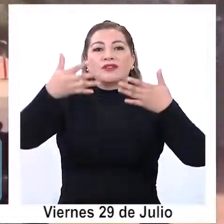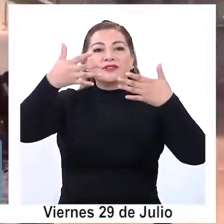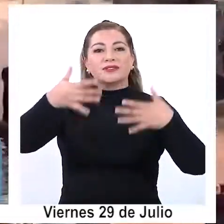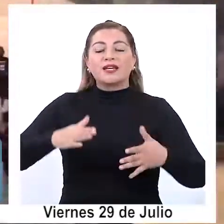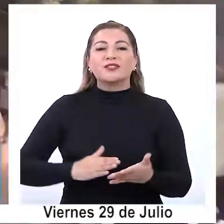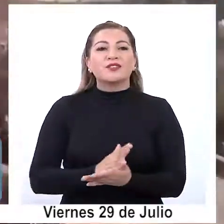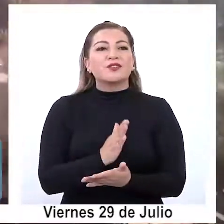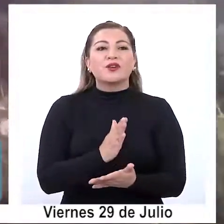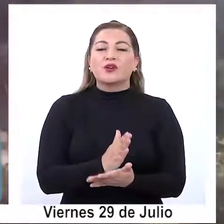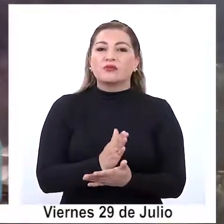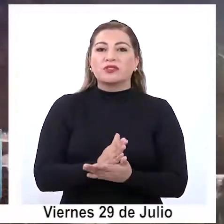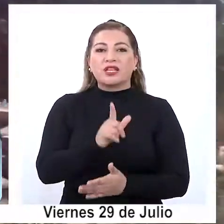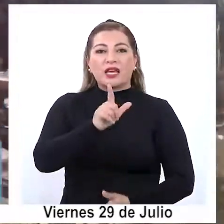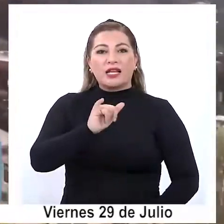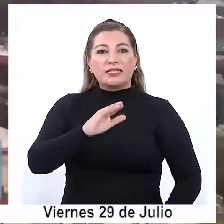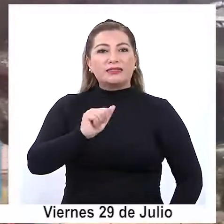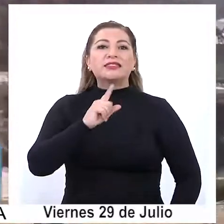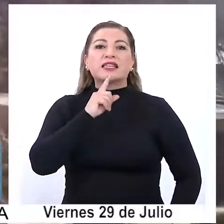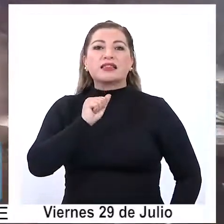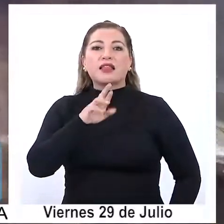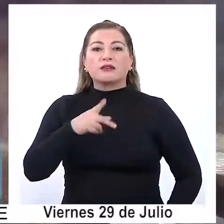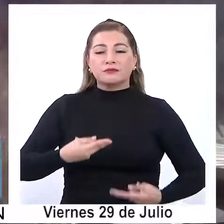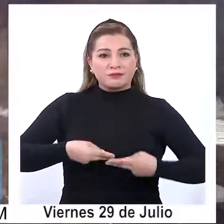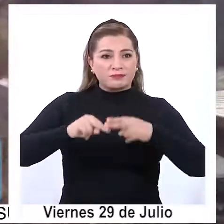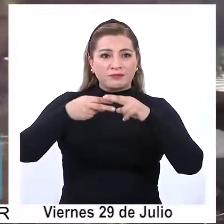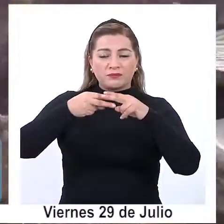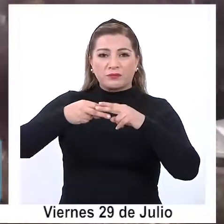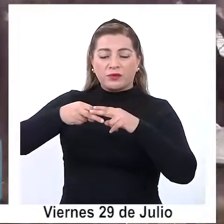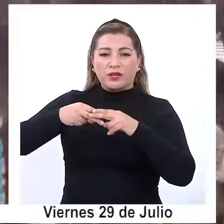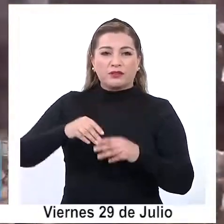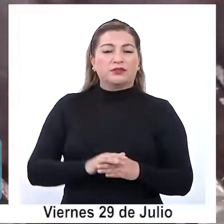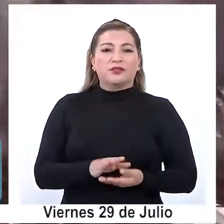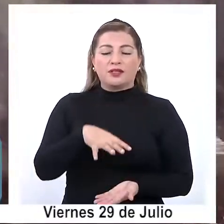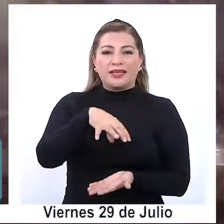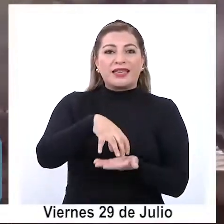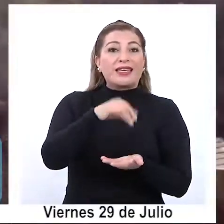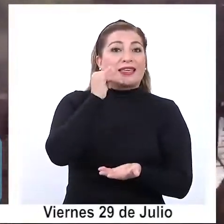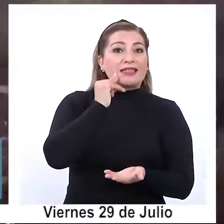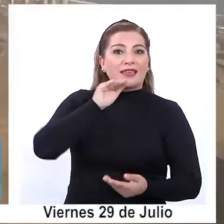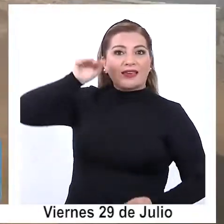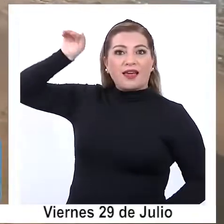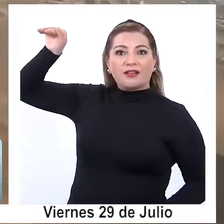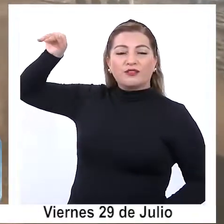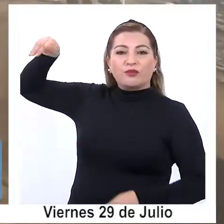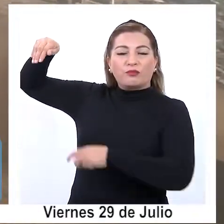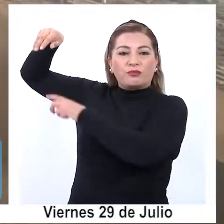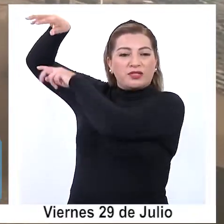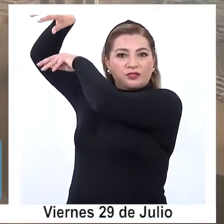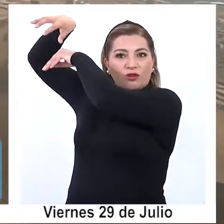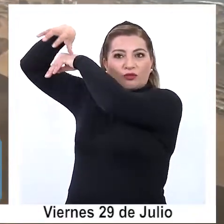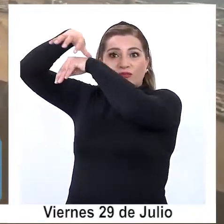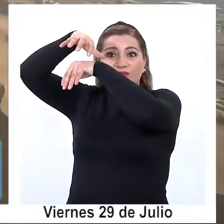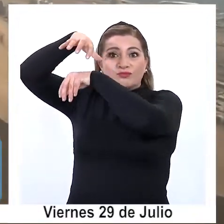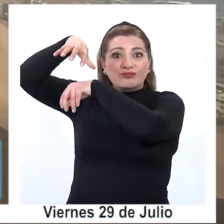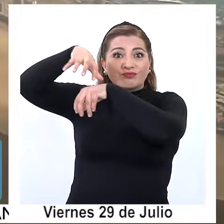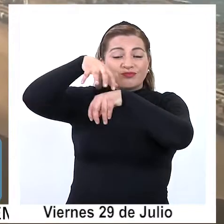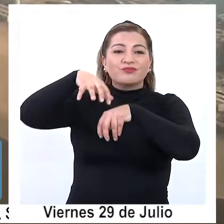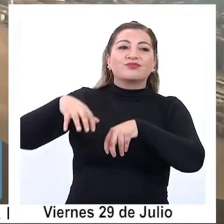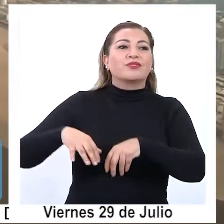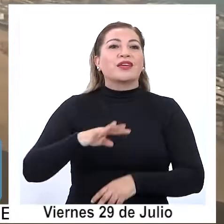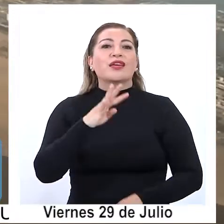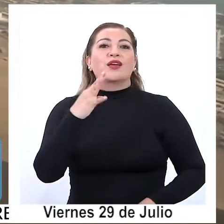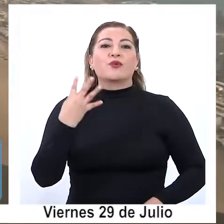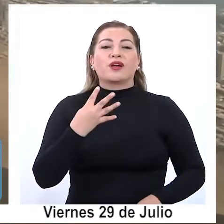iniciaría la licitación para la construcción del teleférico que une Iquique, con alto hospicio en el